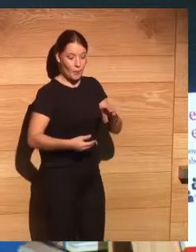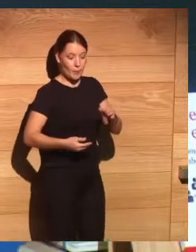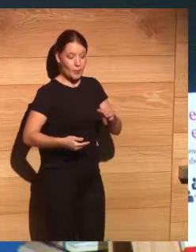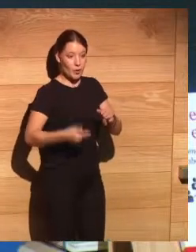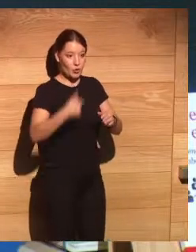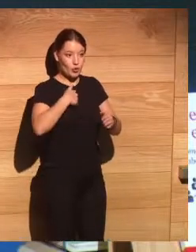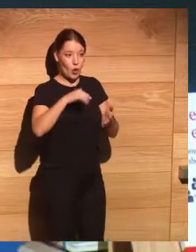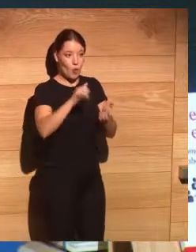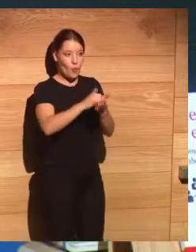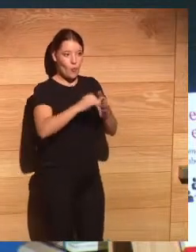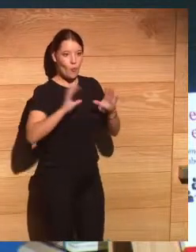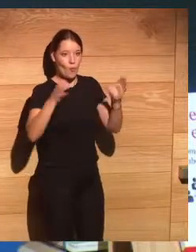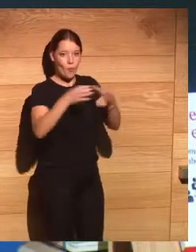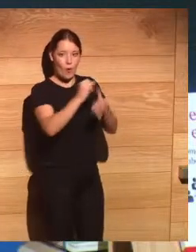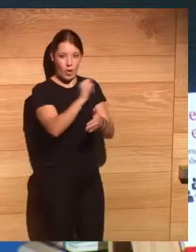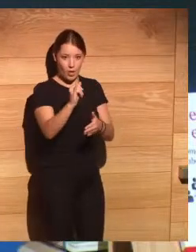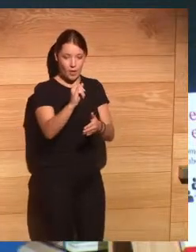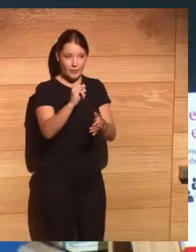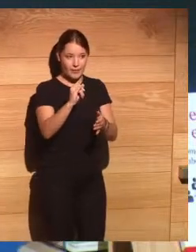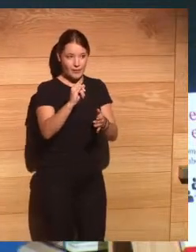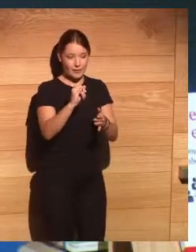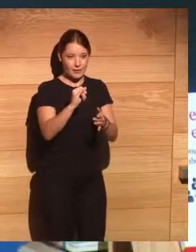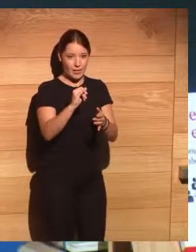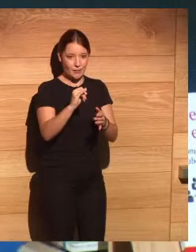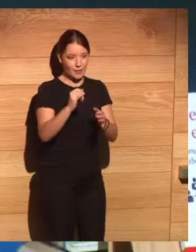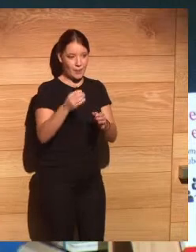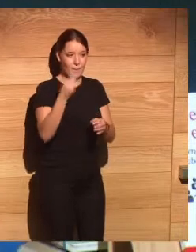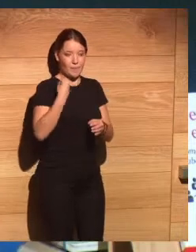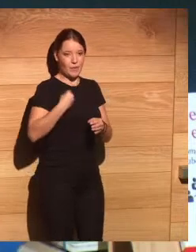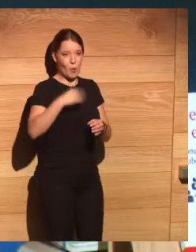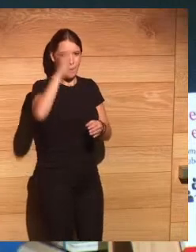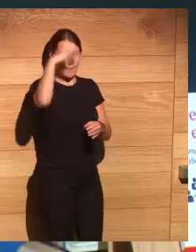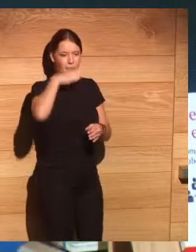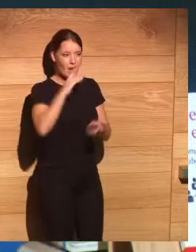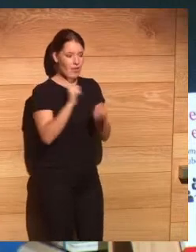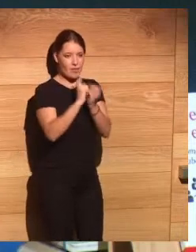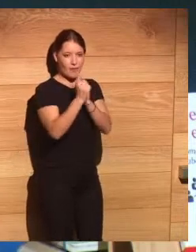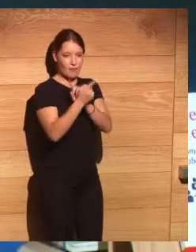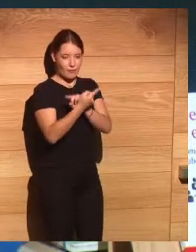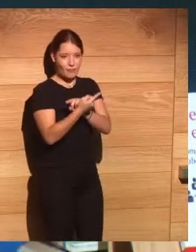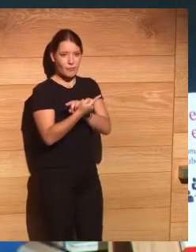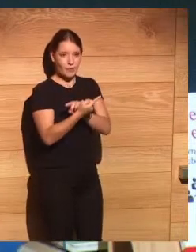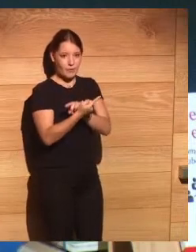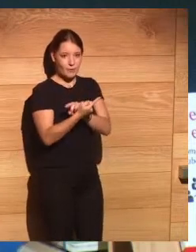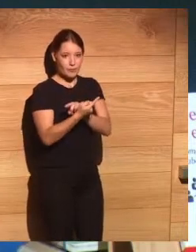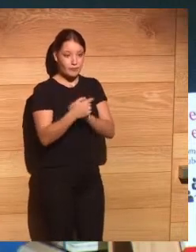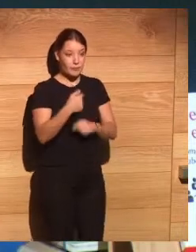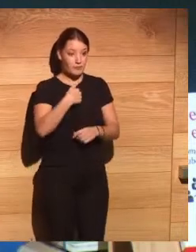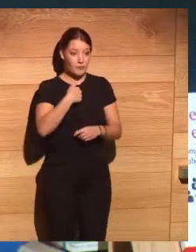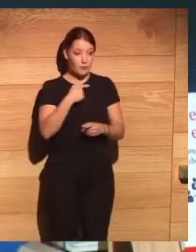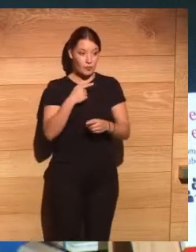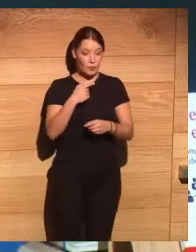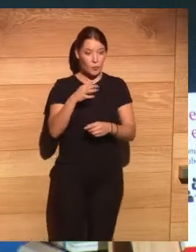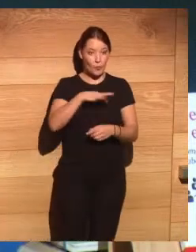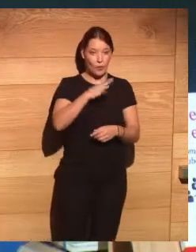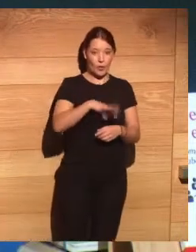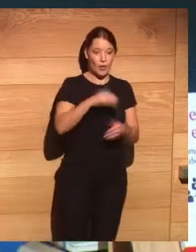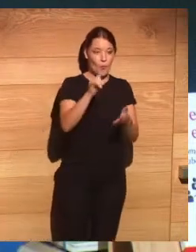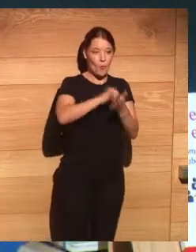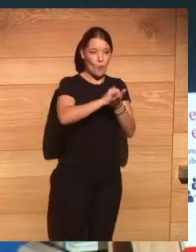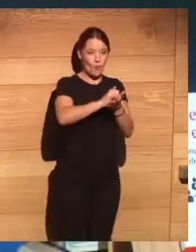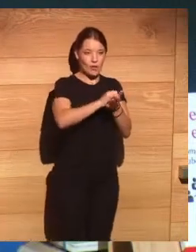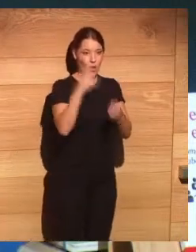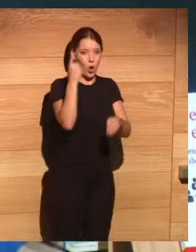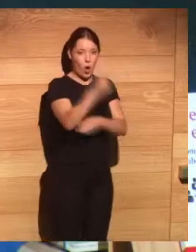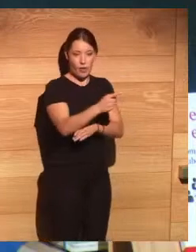padres de WhatsApp y me cambia mi relación de ser padre parece que una experiencia mía vital de ser padre me está cambiando la posibilidad de tener una red social como es un WhatsApp